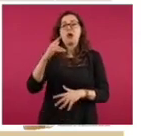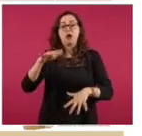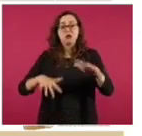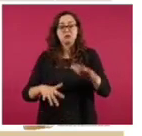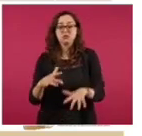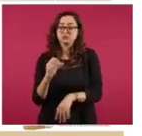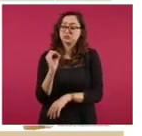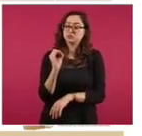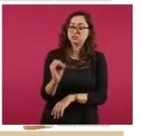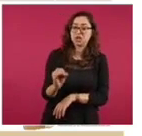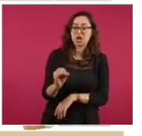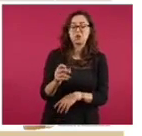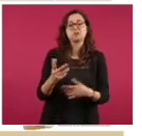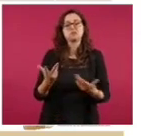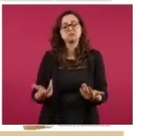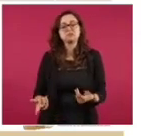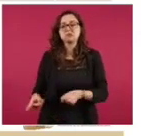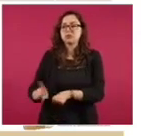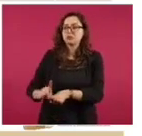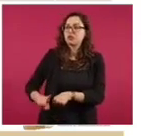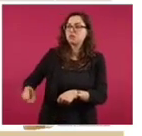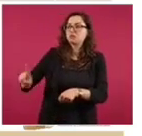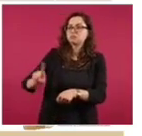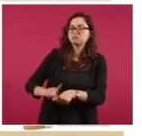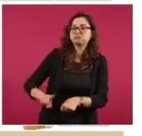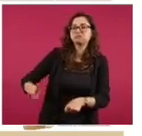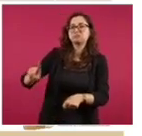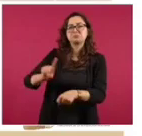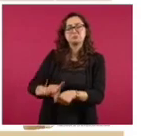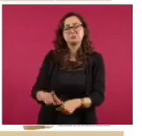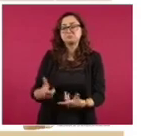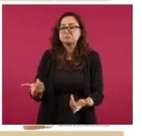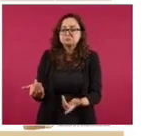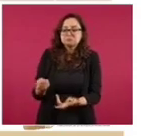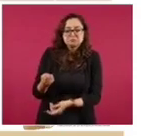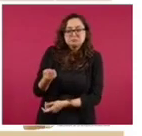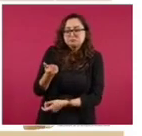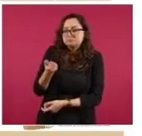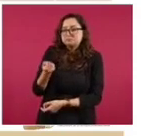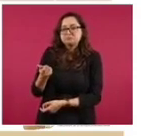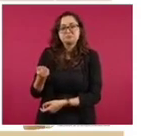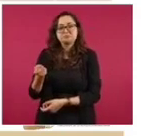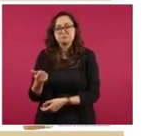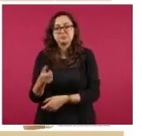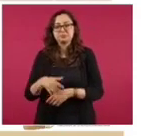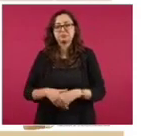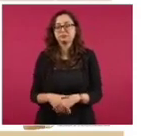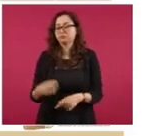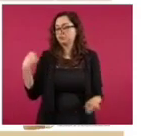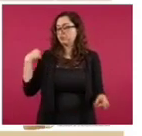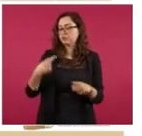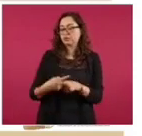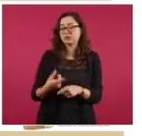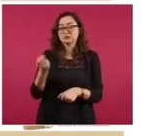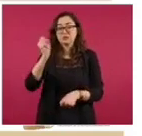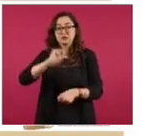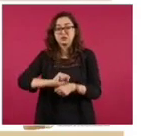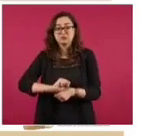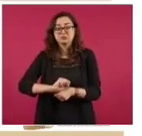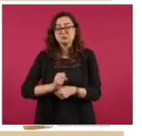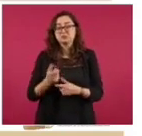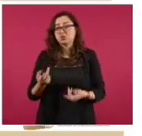las distintas semanas de defunciones, en este momento ya con dos en la última semana.